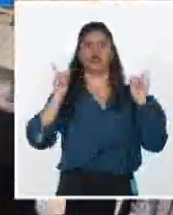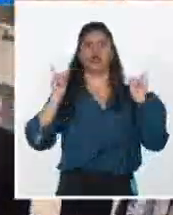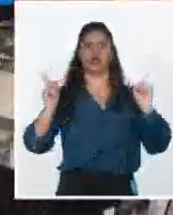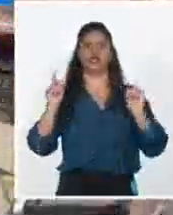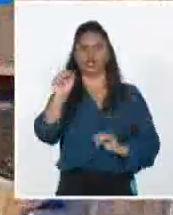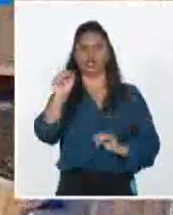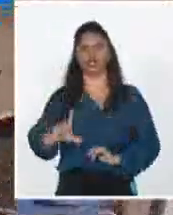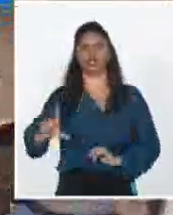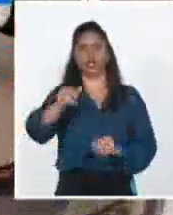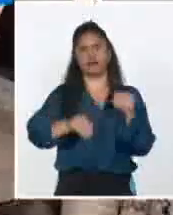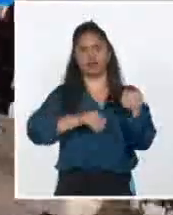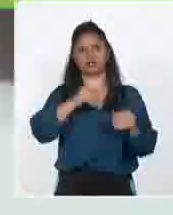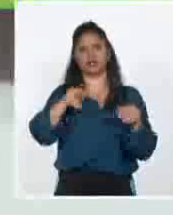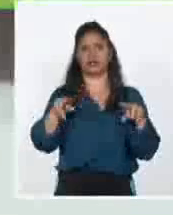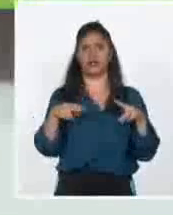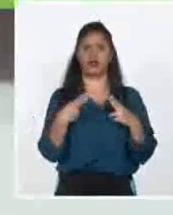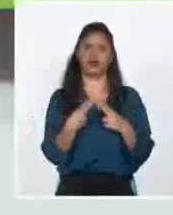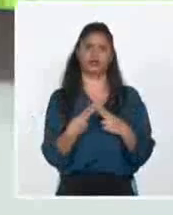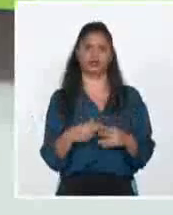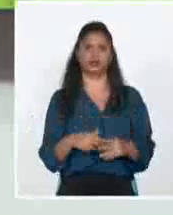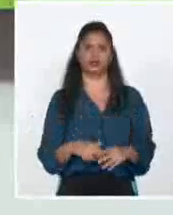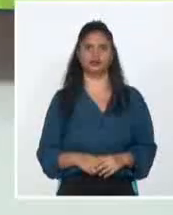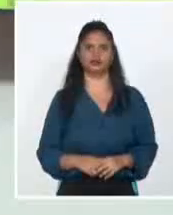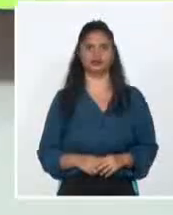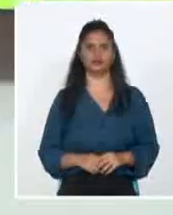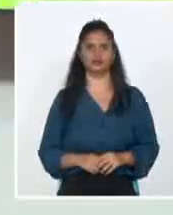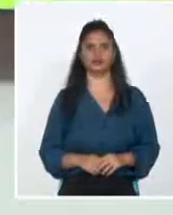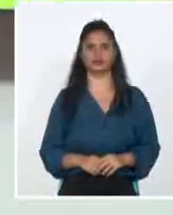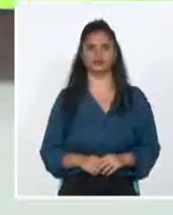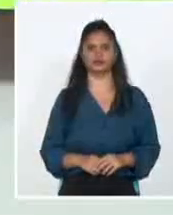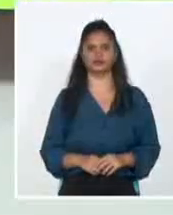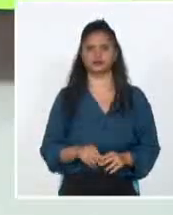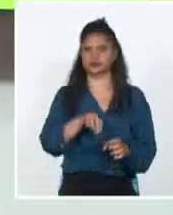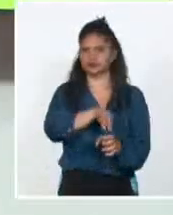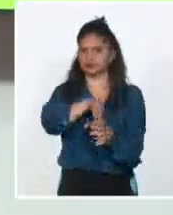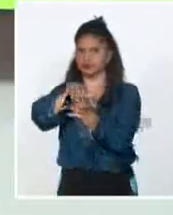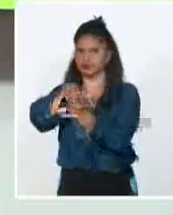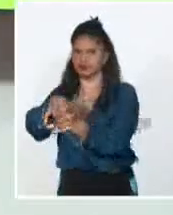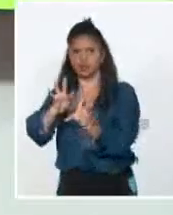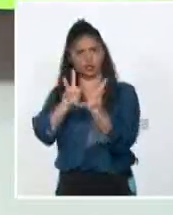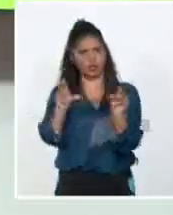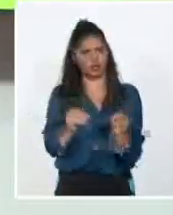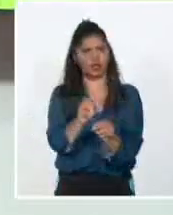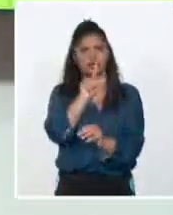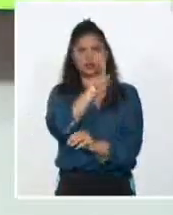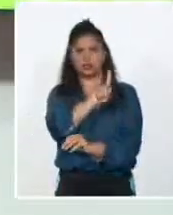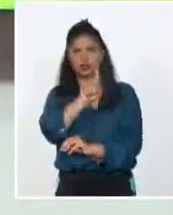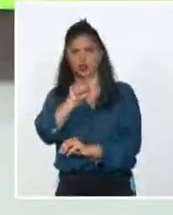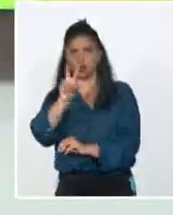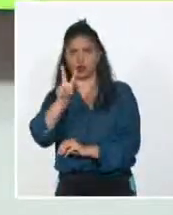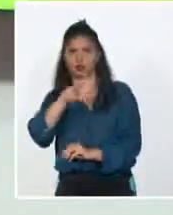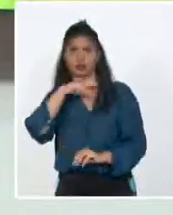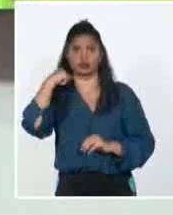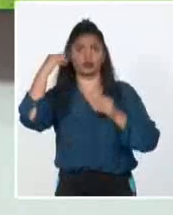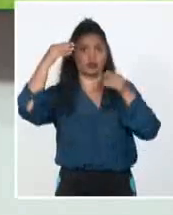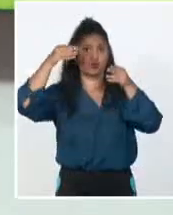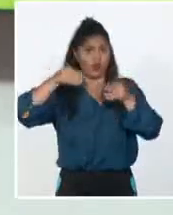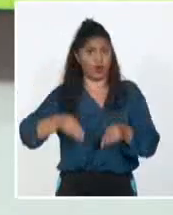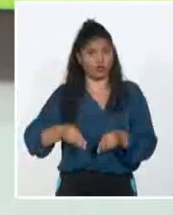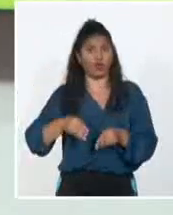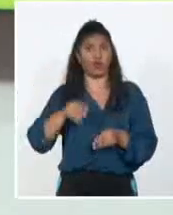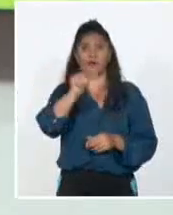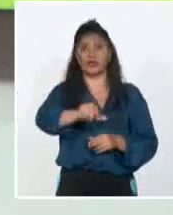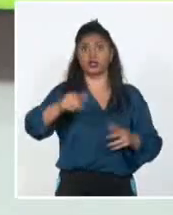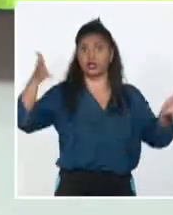centroamericano. Un total de 112 muertos ocasionó la ola de calor que durante 22